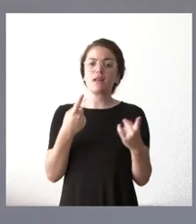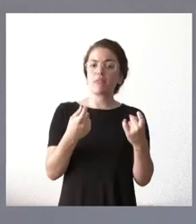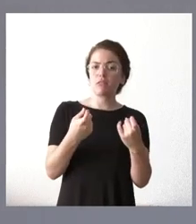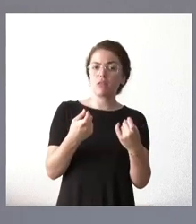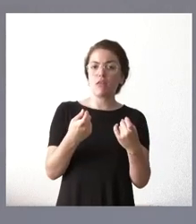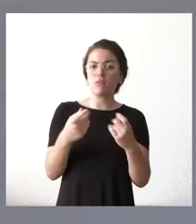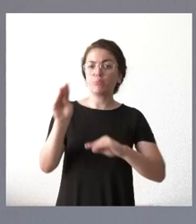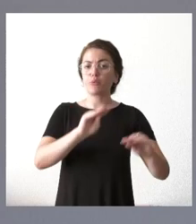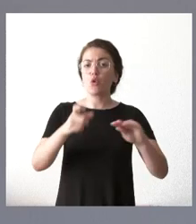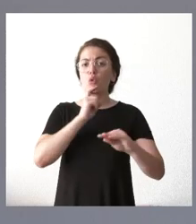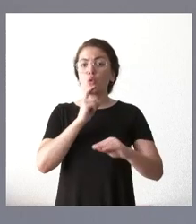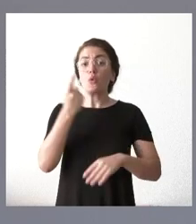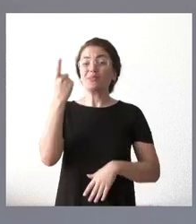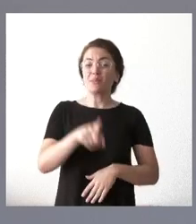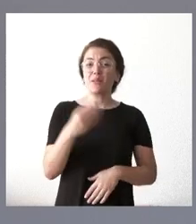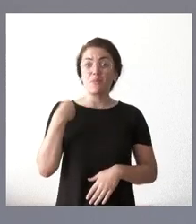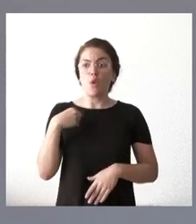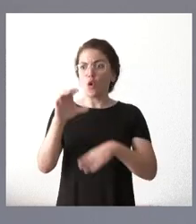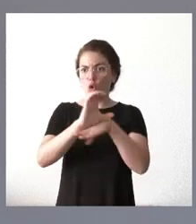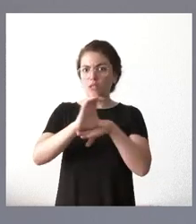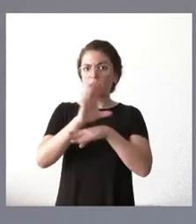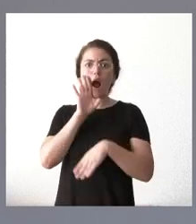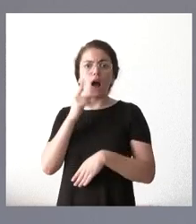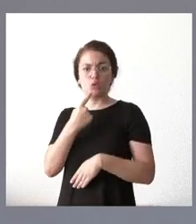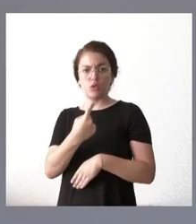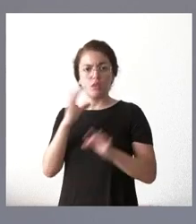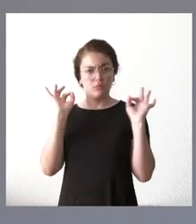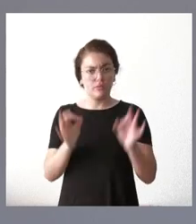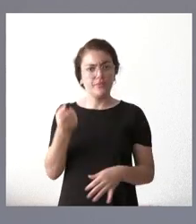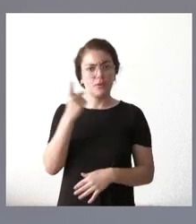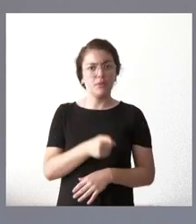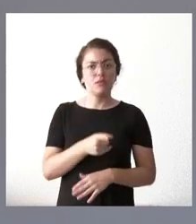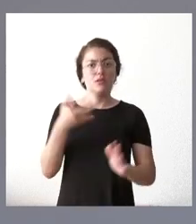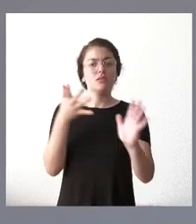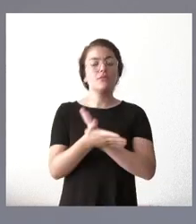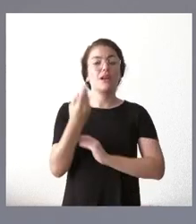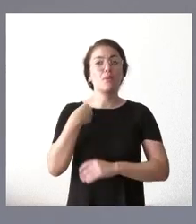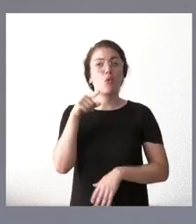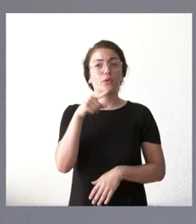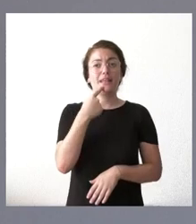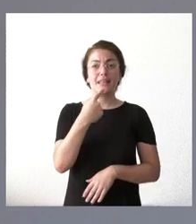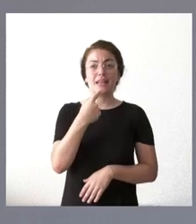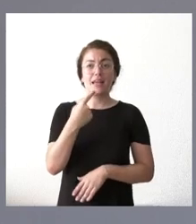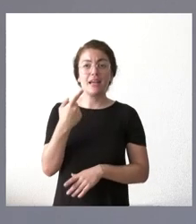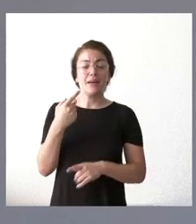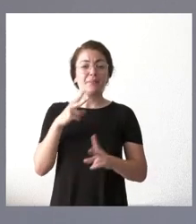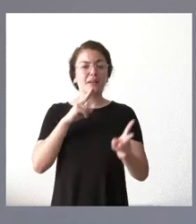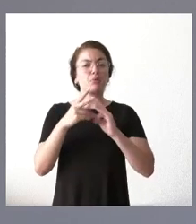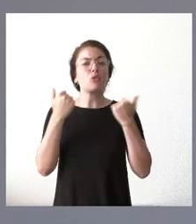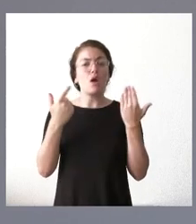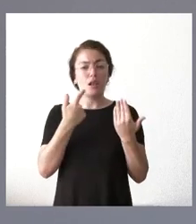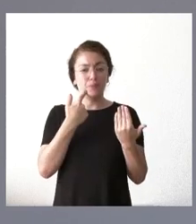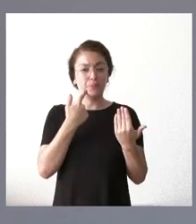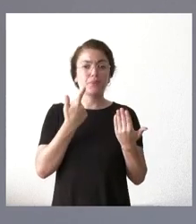naturalmente las consejerías que usted menciona. por tanto, la respuesta que usted planteaba era, primero, si